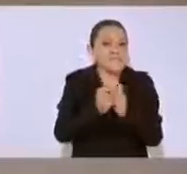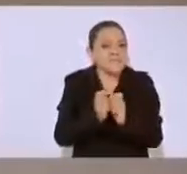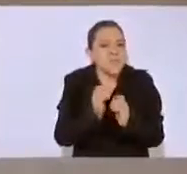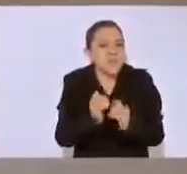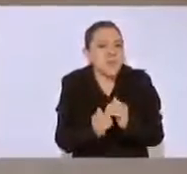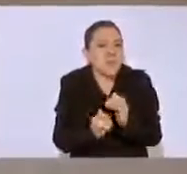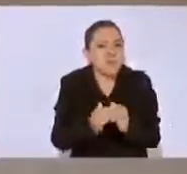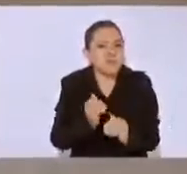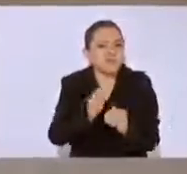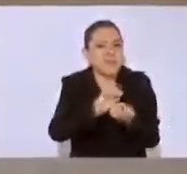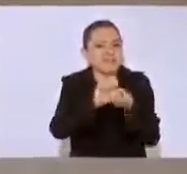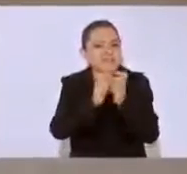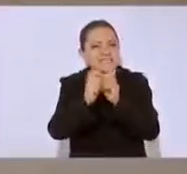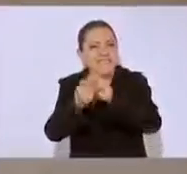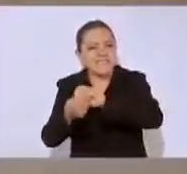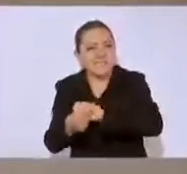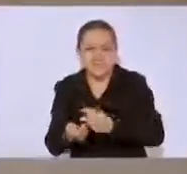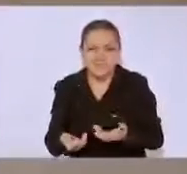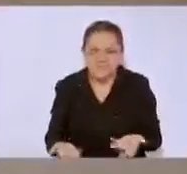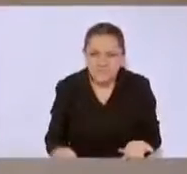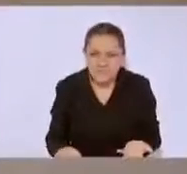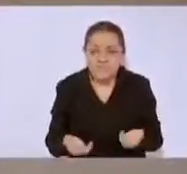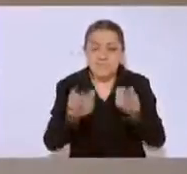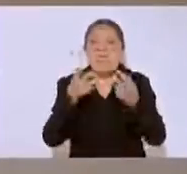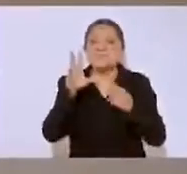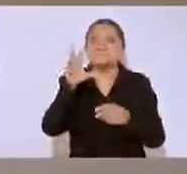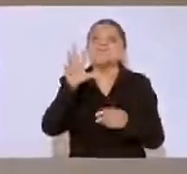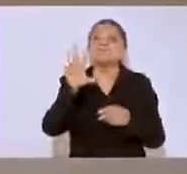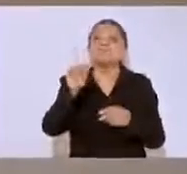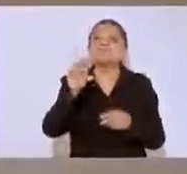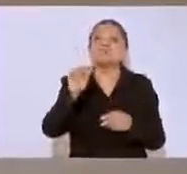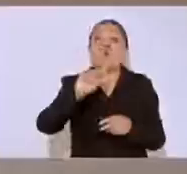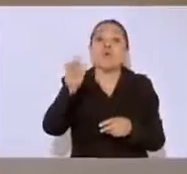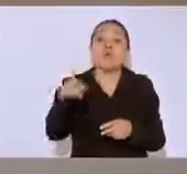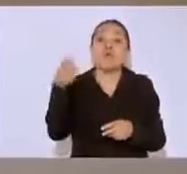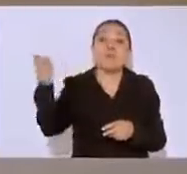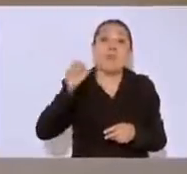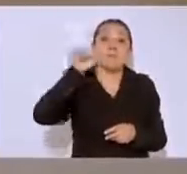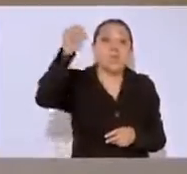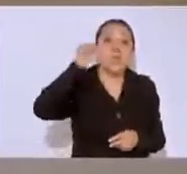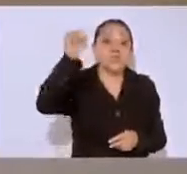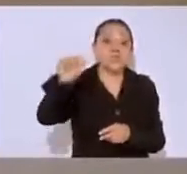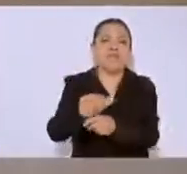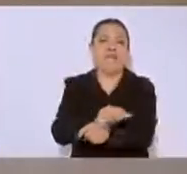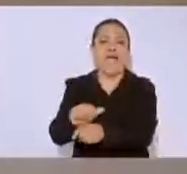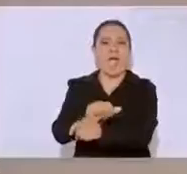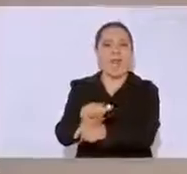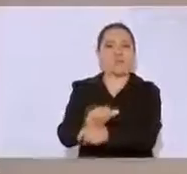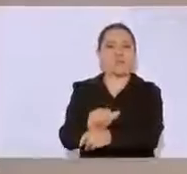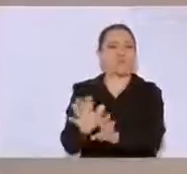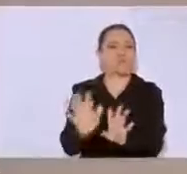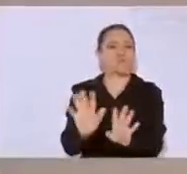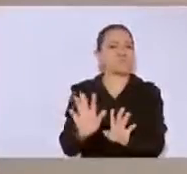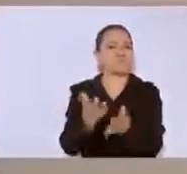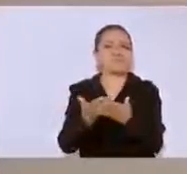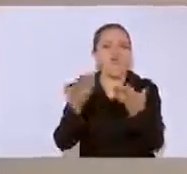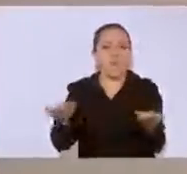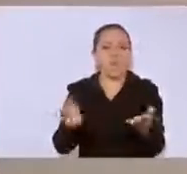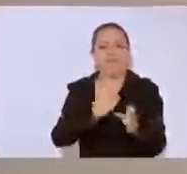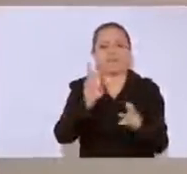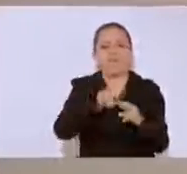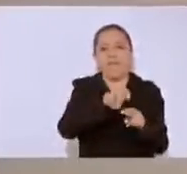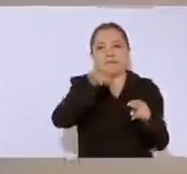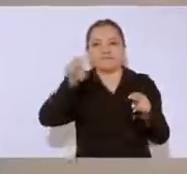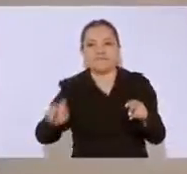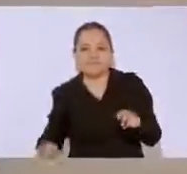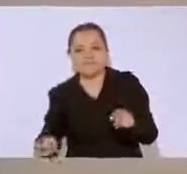Ya no es la protesta en carros. Ahora que ya tomaron la decisión de bajarse de los carros